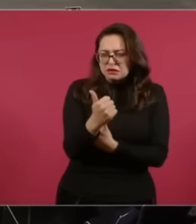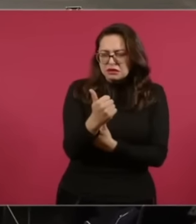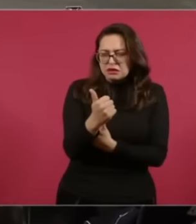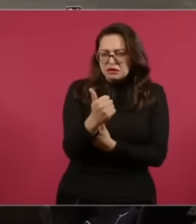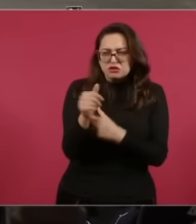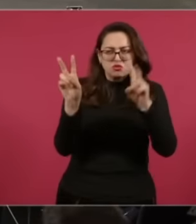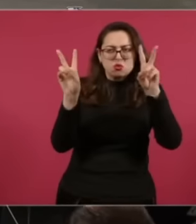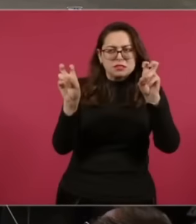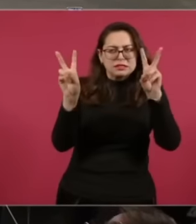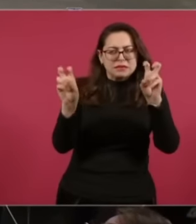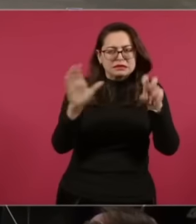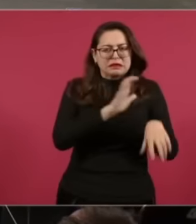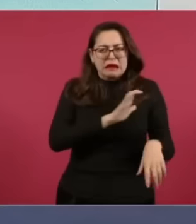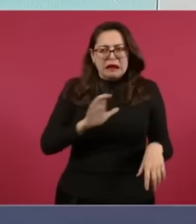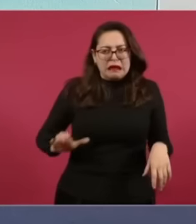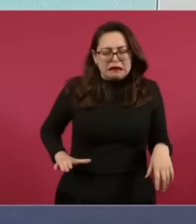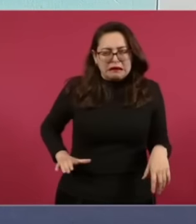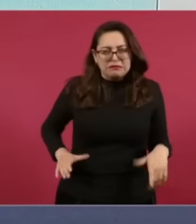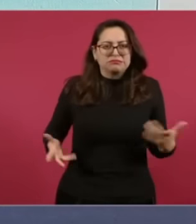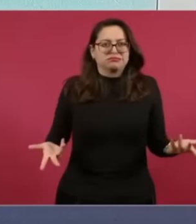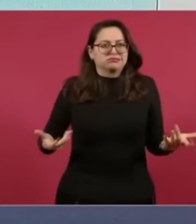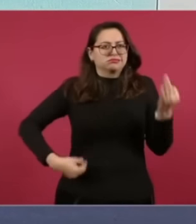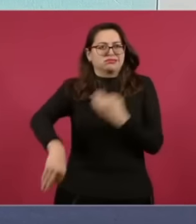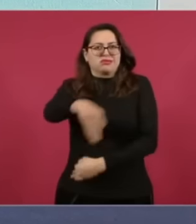Pero ya Todo era Una farsa